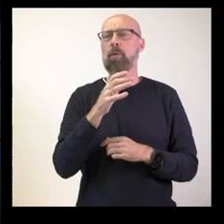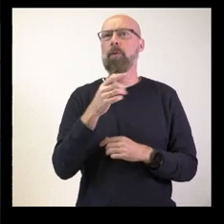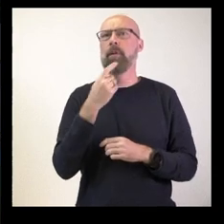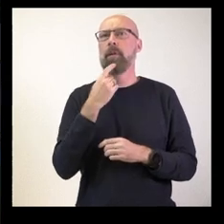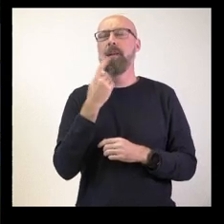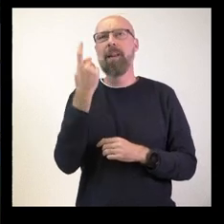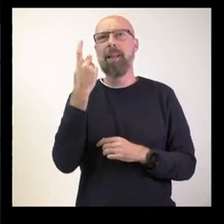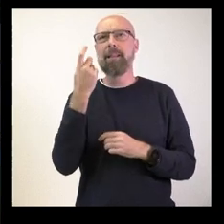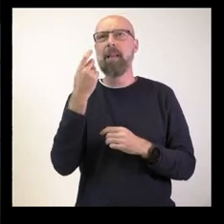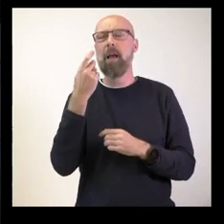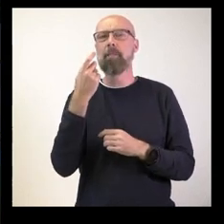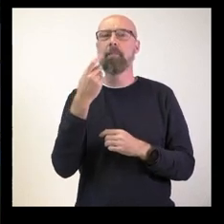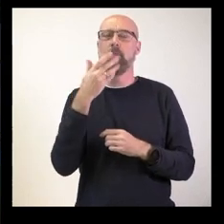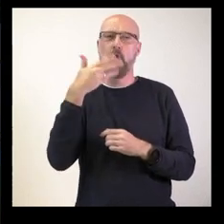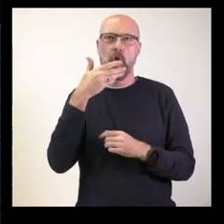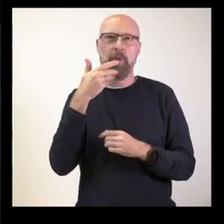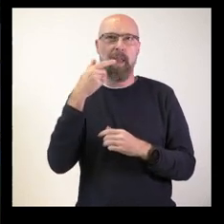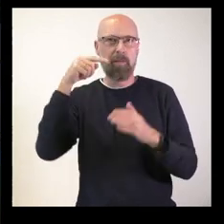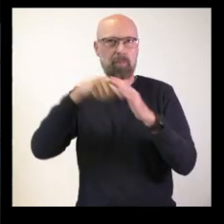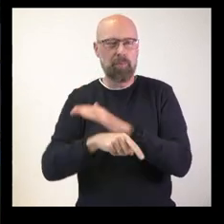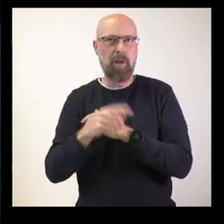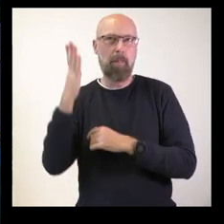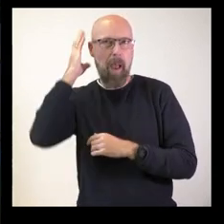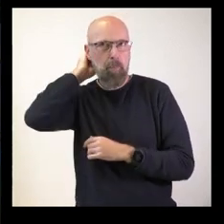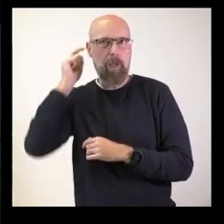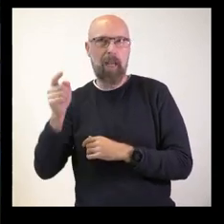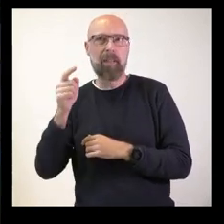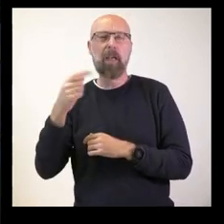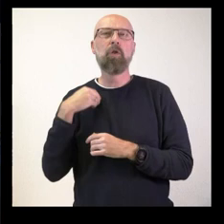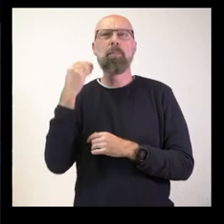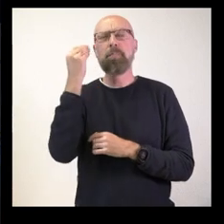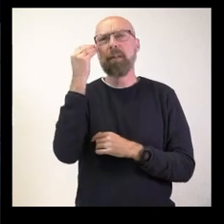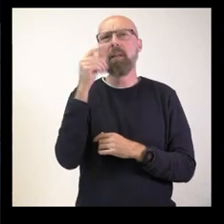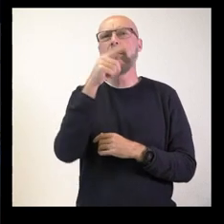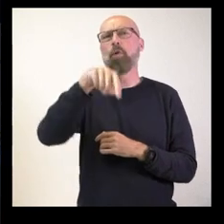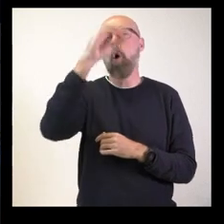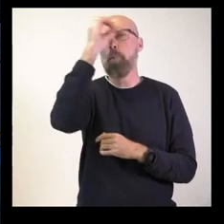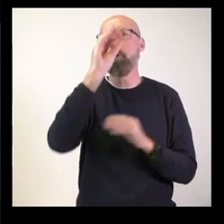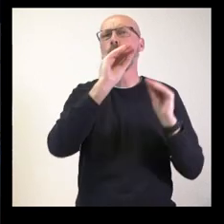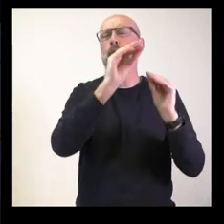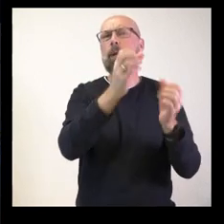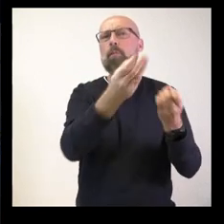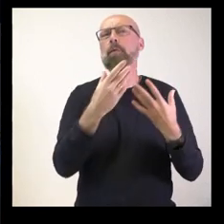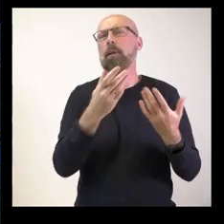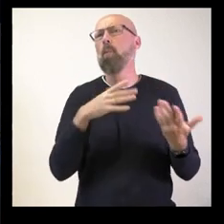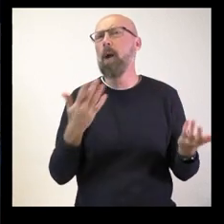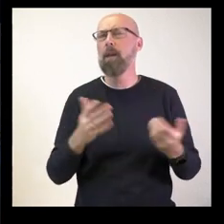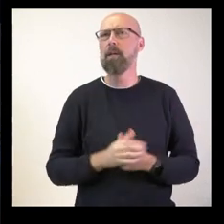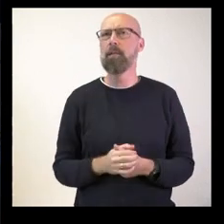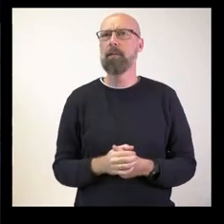profundidad a Pablo Iglesias. Quería saber qué opinión les merece a los dos esta intervención.